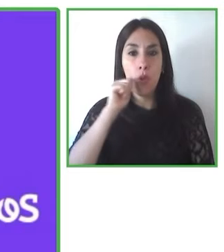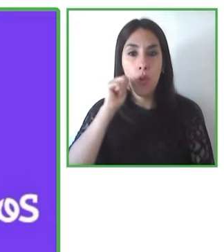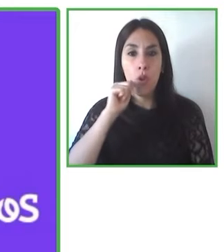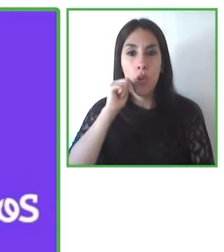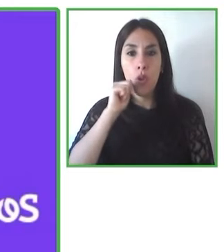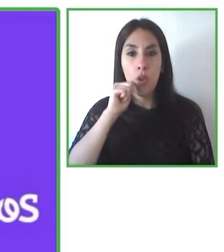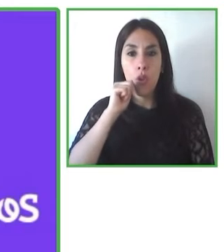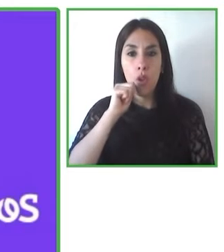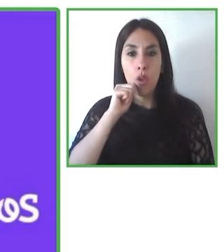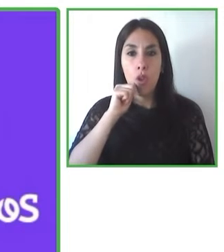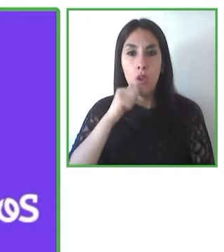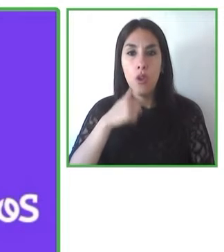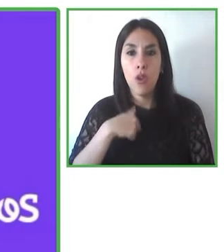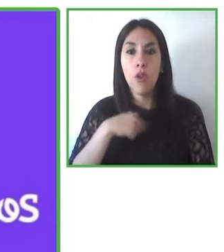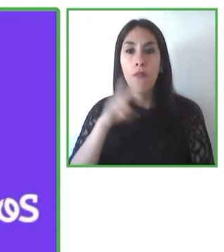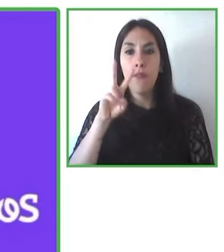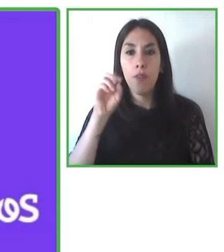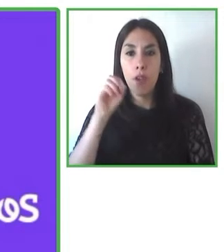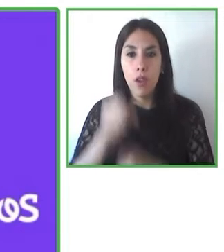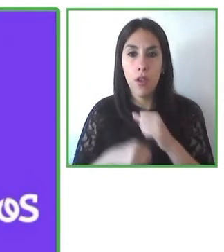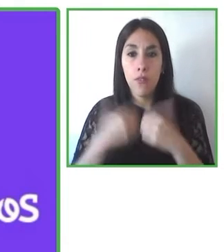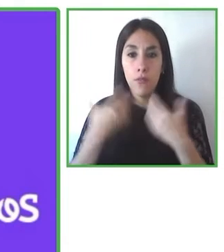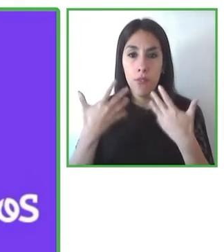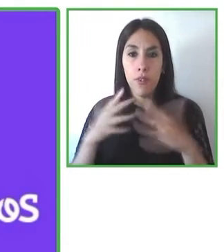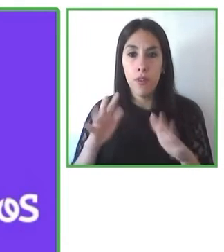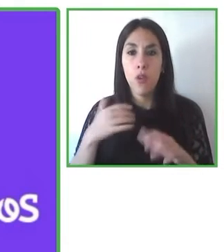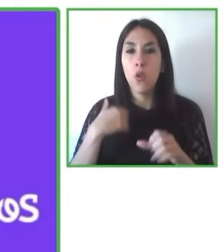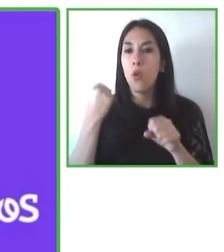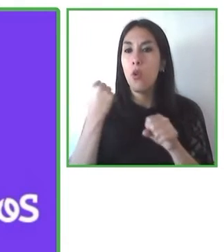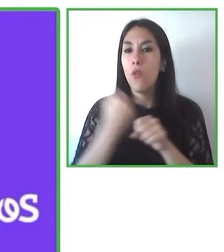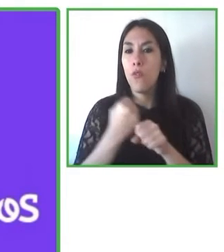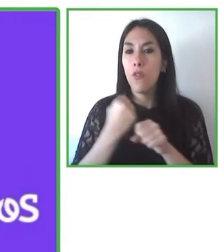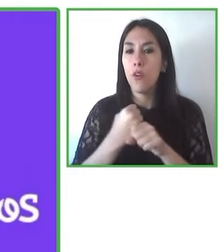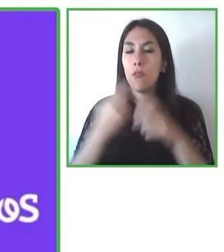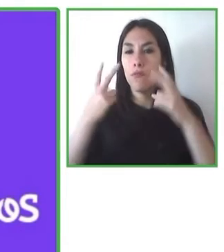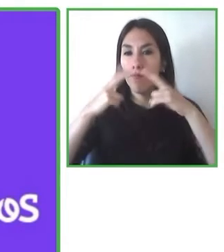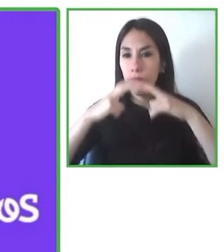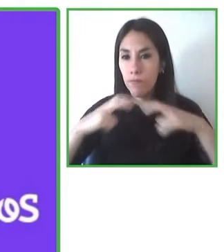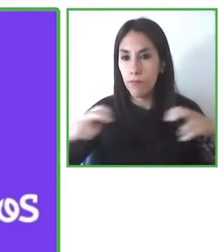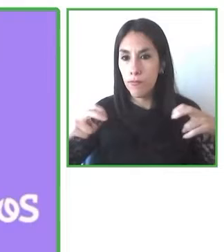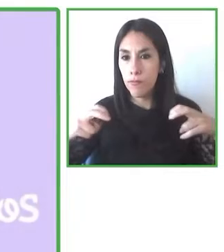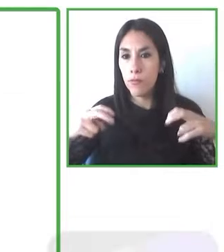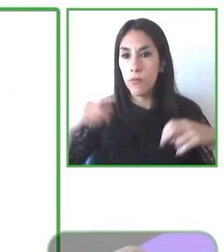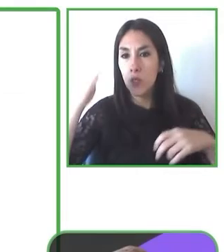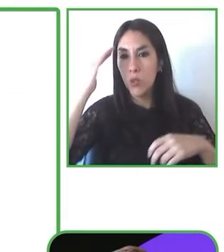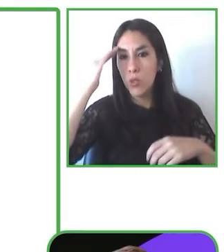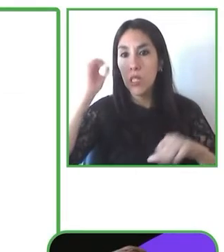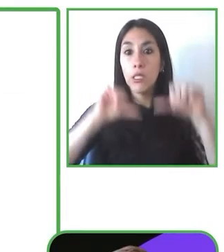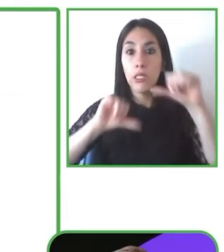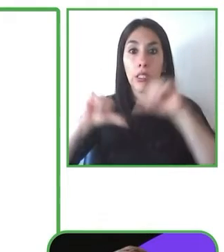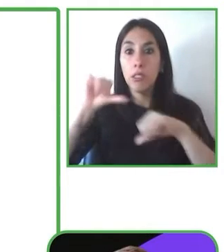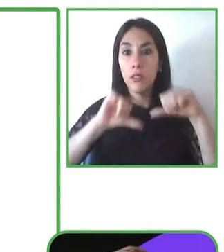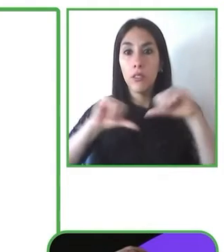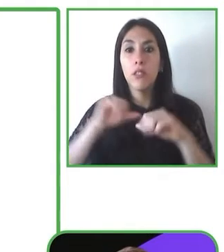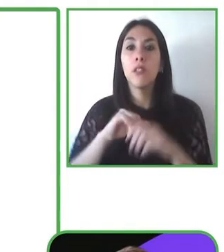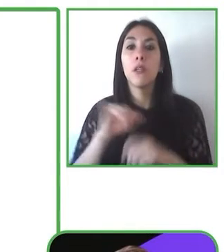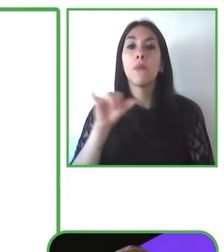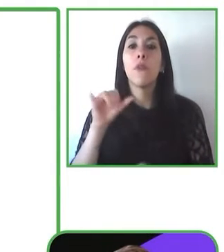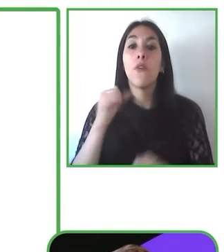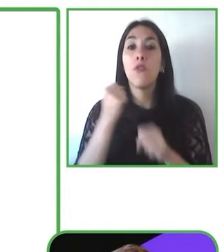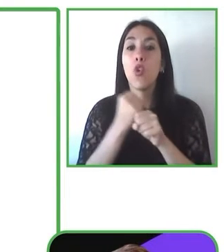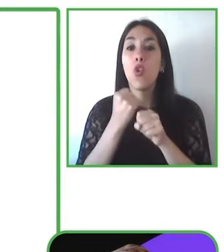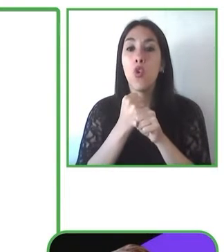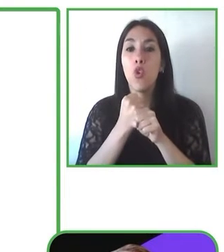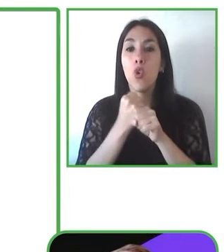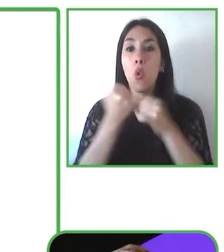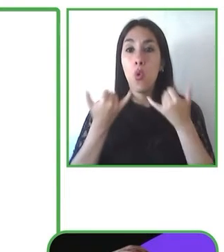trabajado en investigación en neurociencia y trabajando también en neurociencia. Y hoy les presento cuál es mi